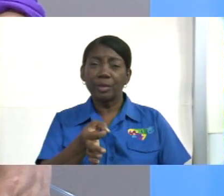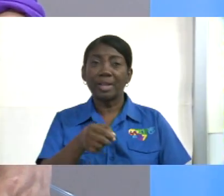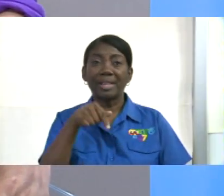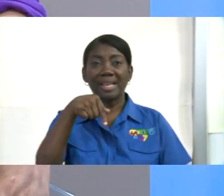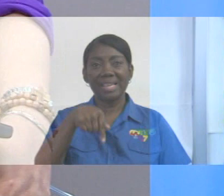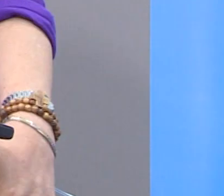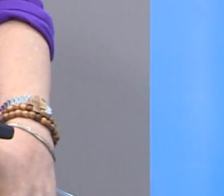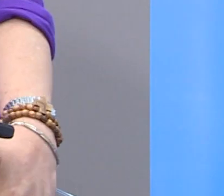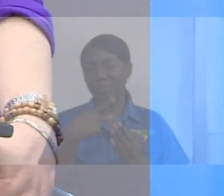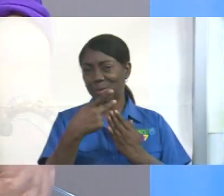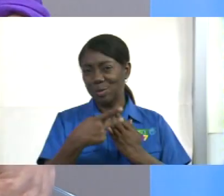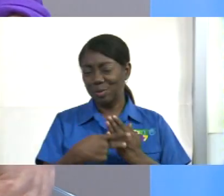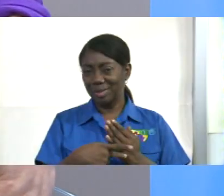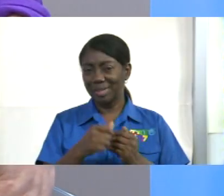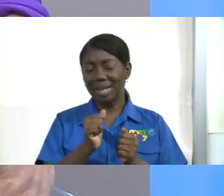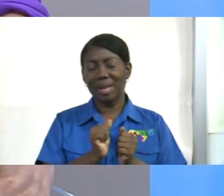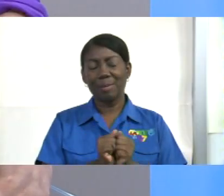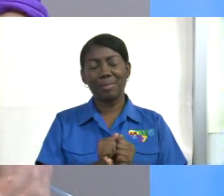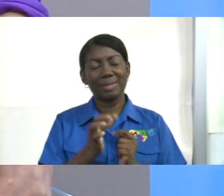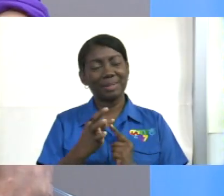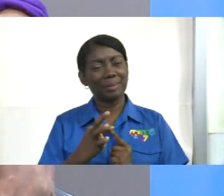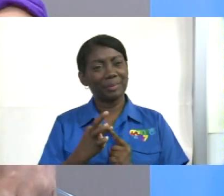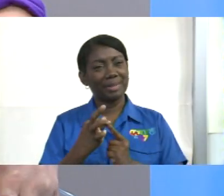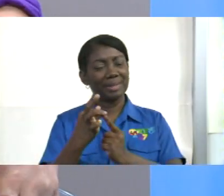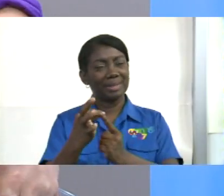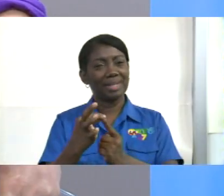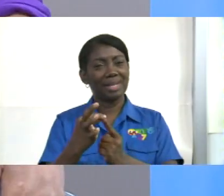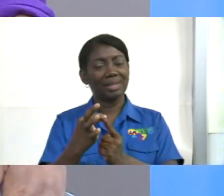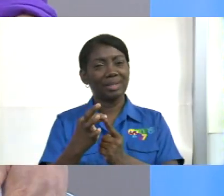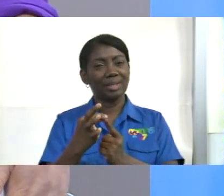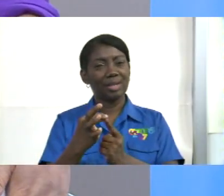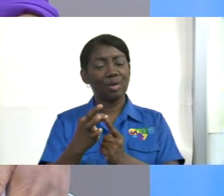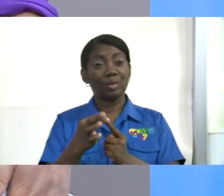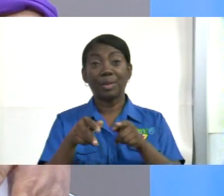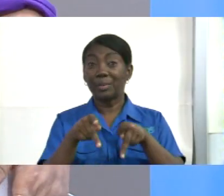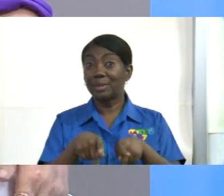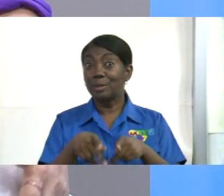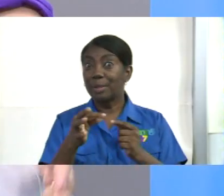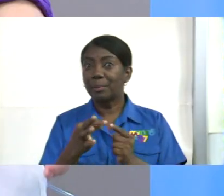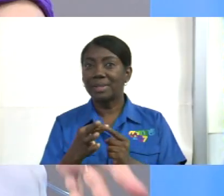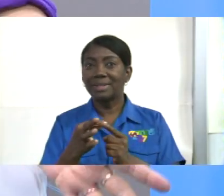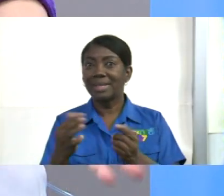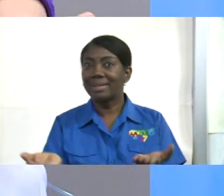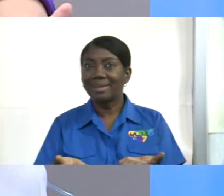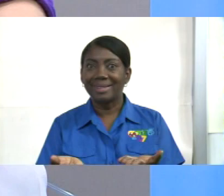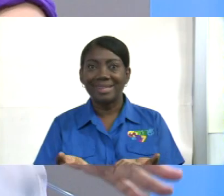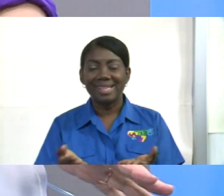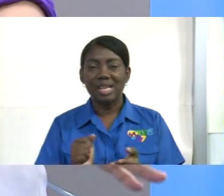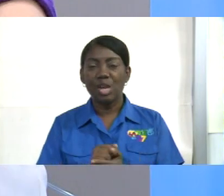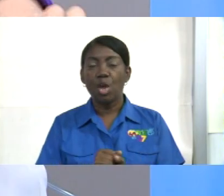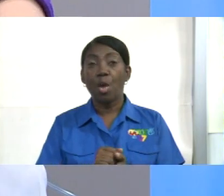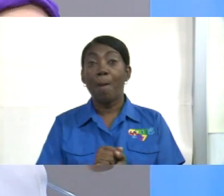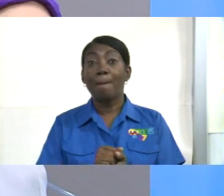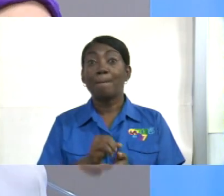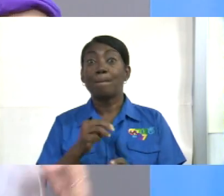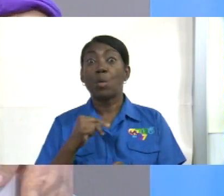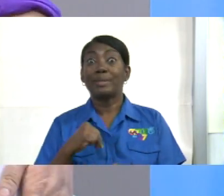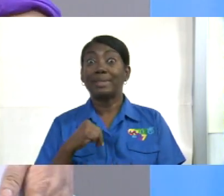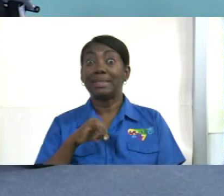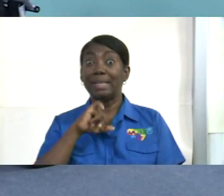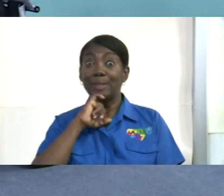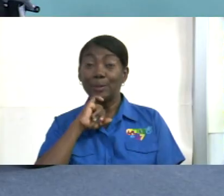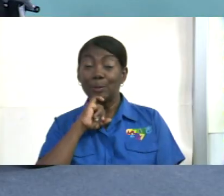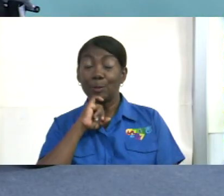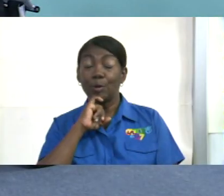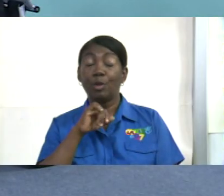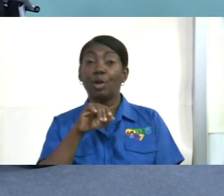programa, que además va a ser súper especial porque tenemos a alguien muy especial aquí, que es Monseñor Rómulo Aguilar,